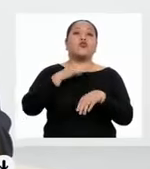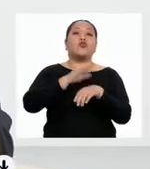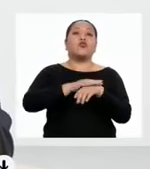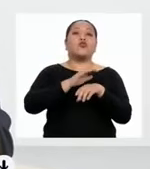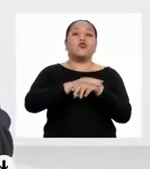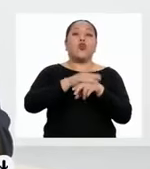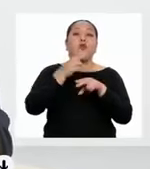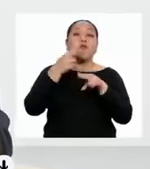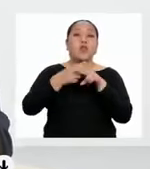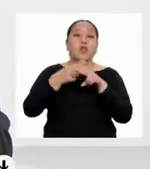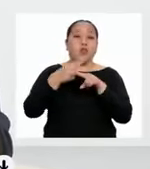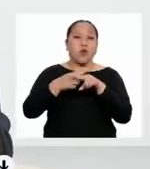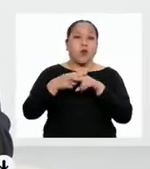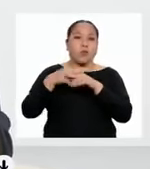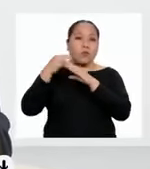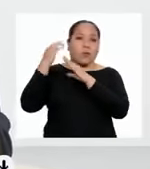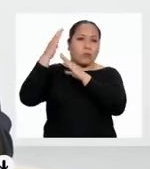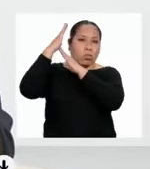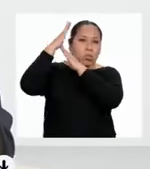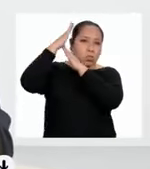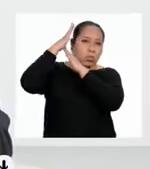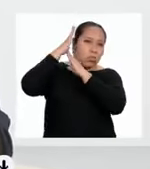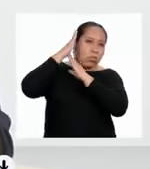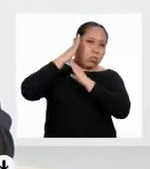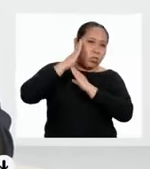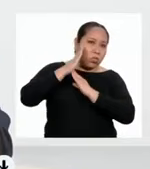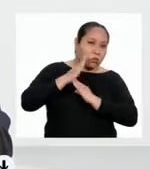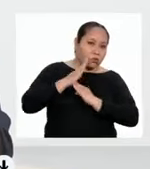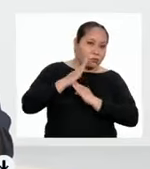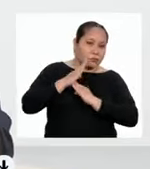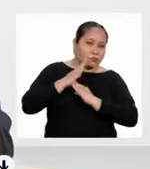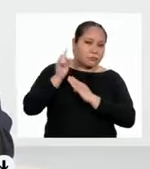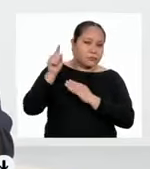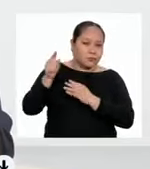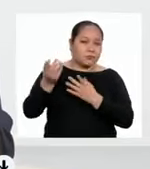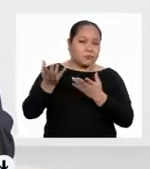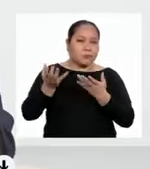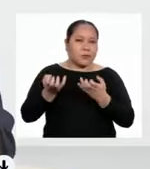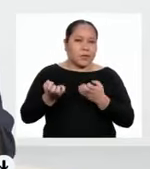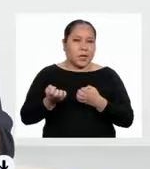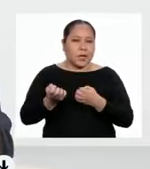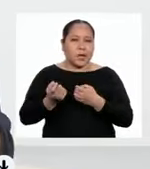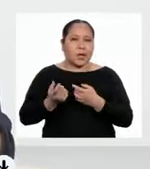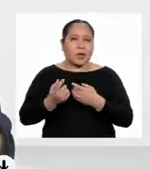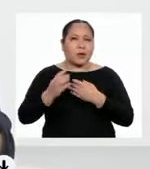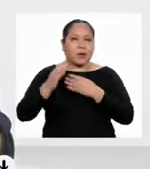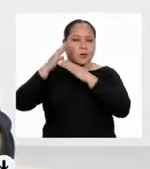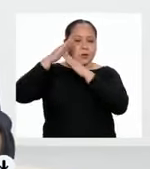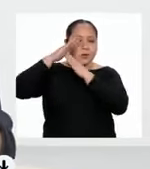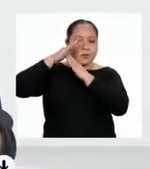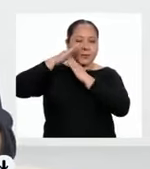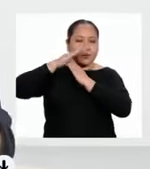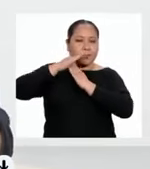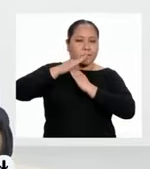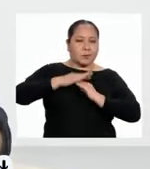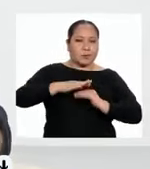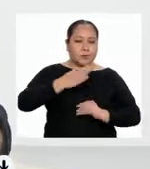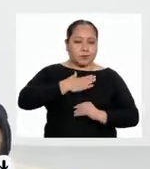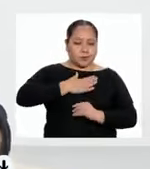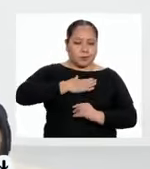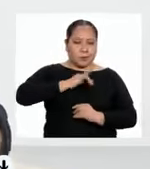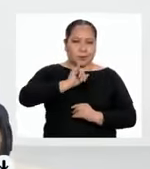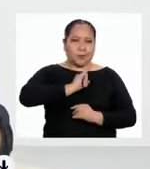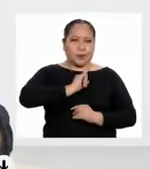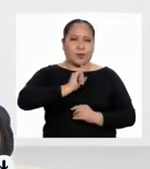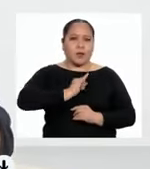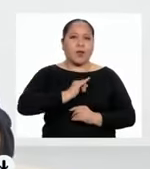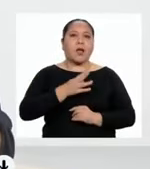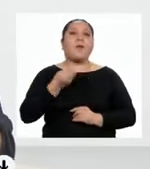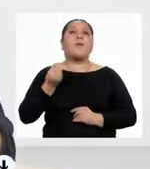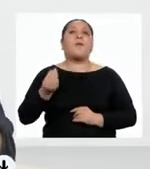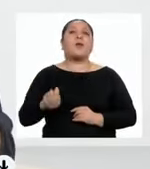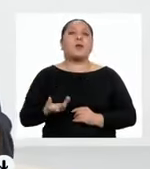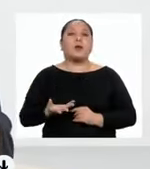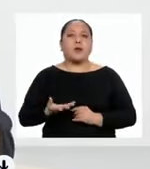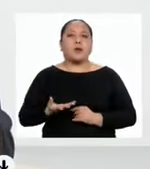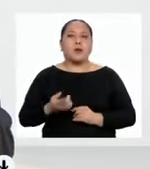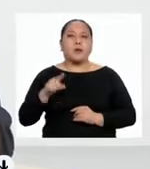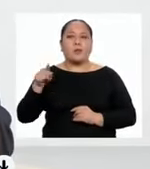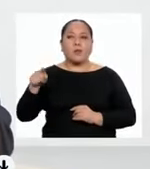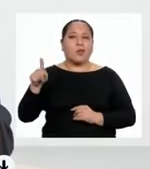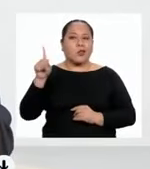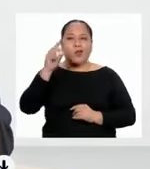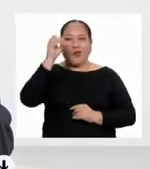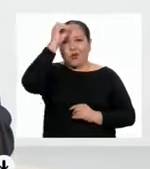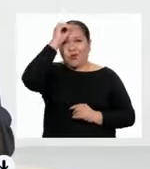ofensivos, está queriendo traer abajo nuestra propia esencia, simplemente por